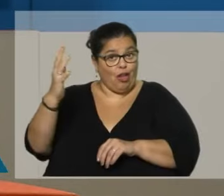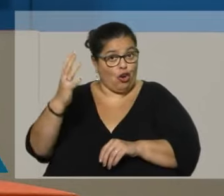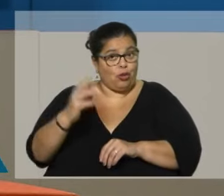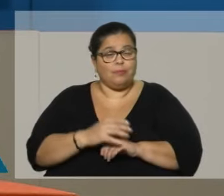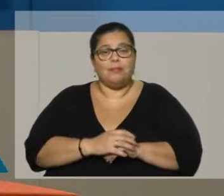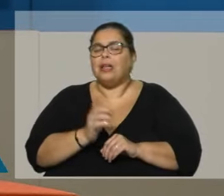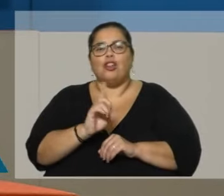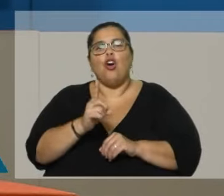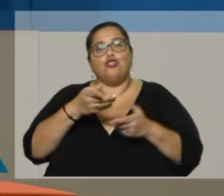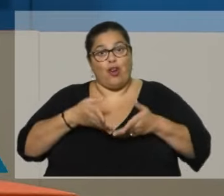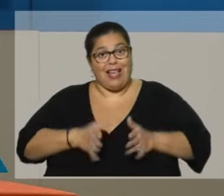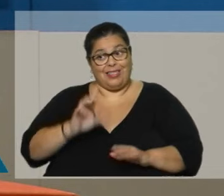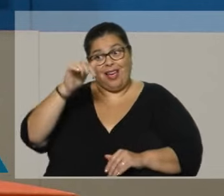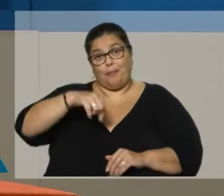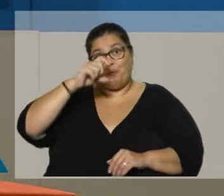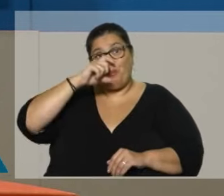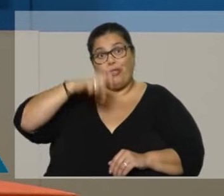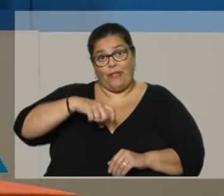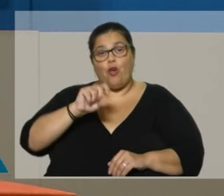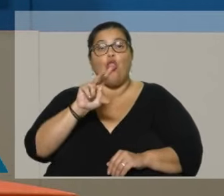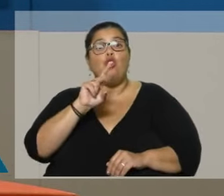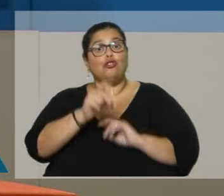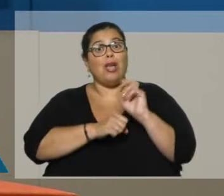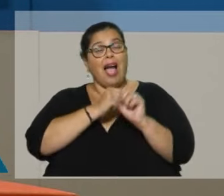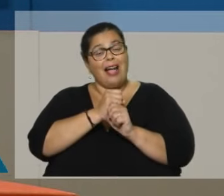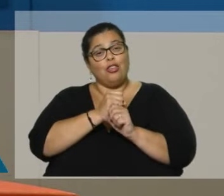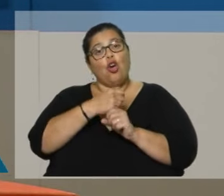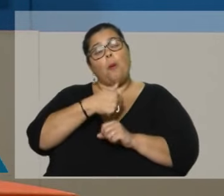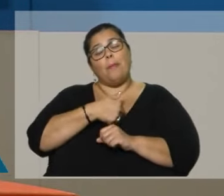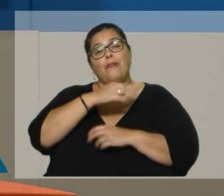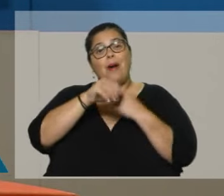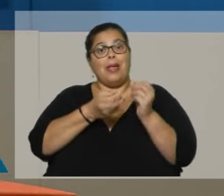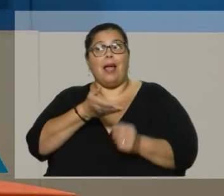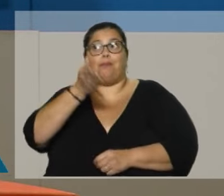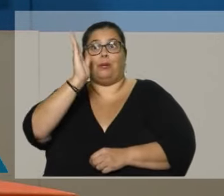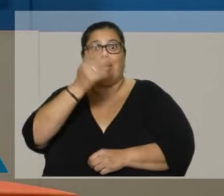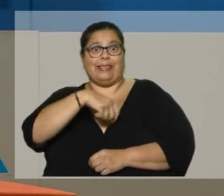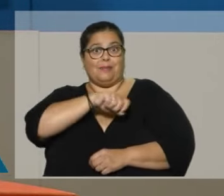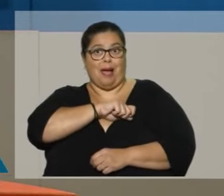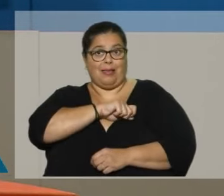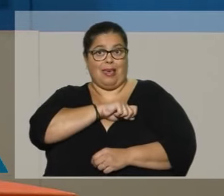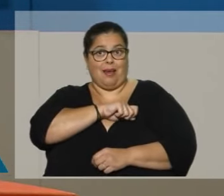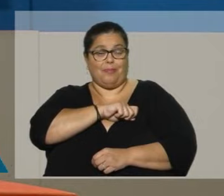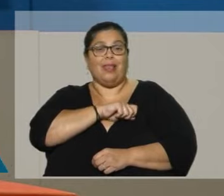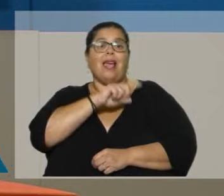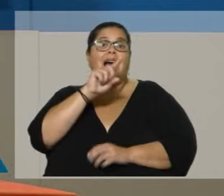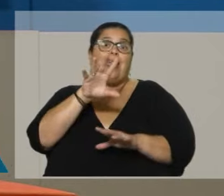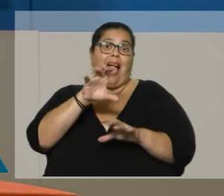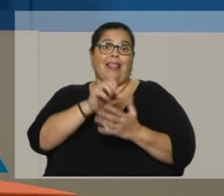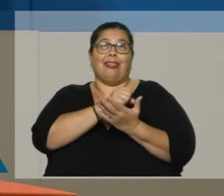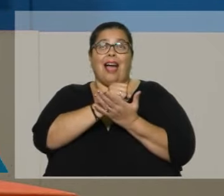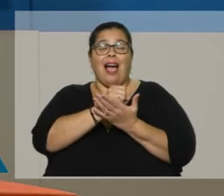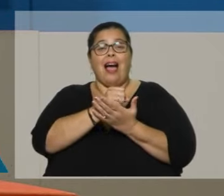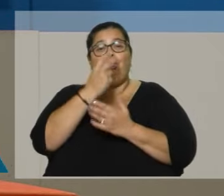No, yo nací en Montevideo. Con 12 años mi familia emigró a España en el 2001 y allí viví hasta el 2018. En el